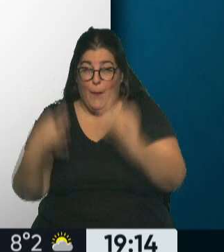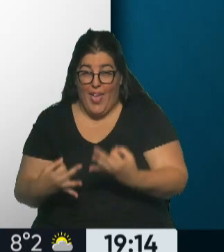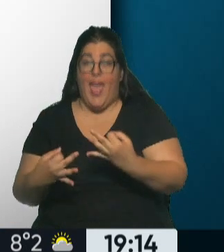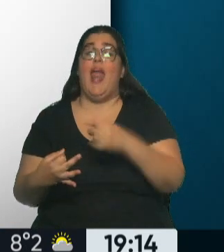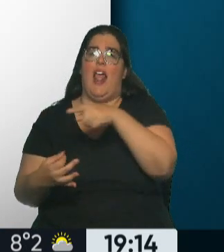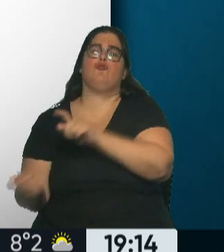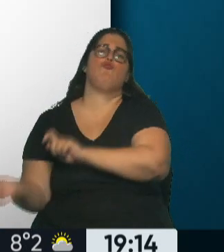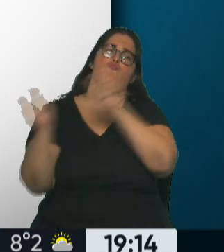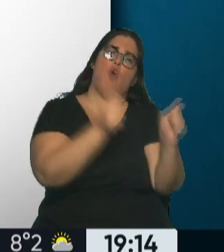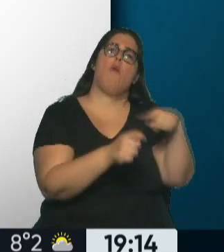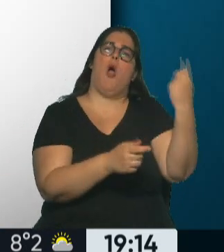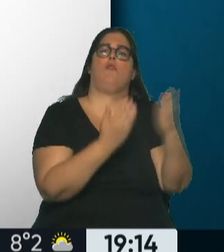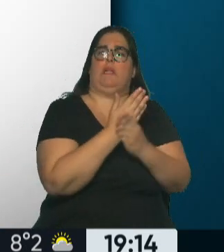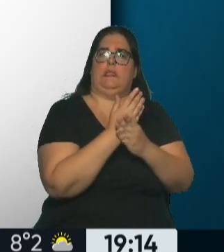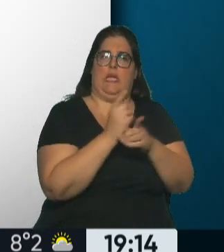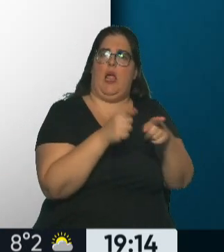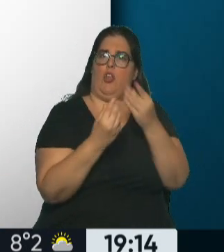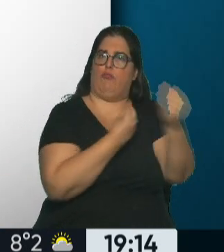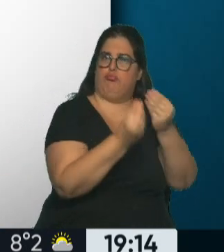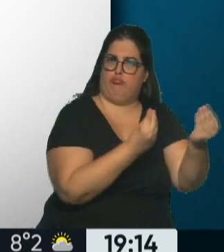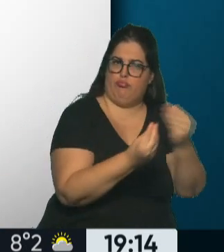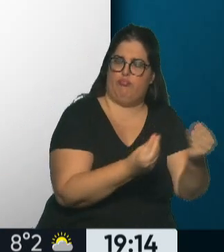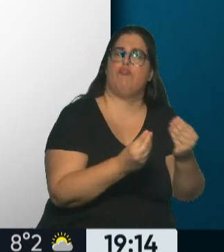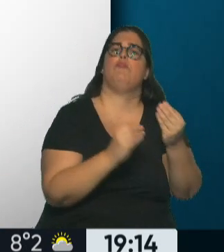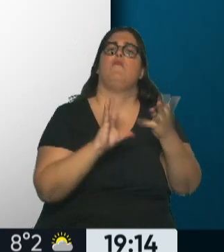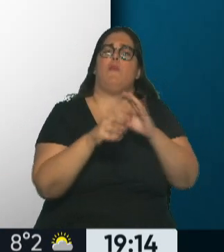trabajarán con orden, con seriedad y con idoneidad.